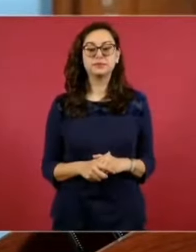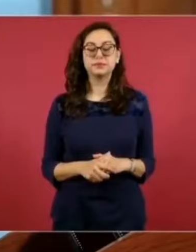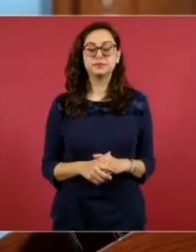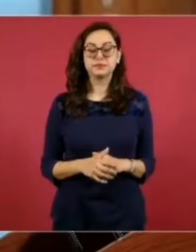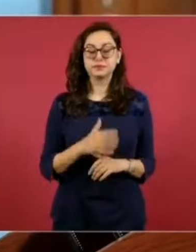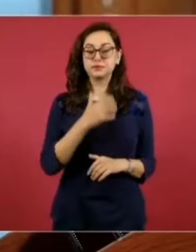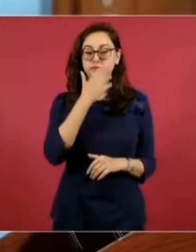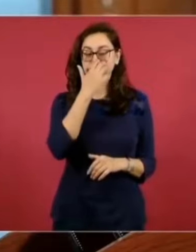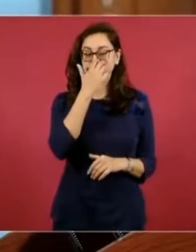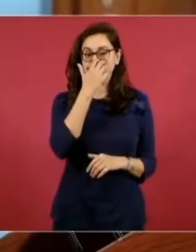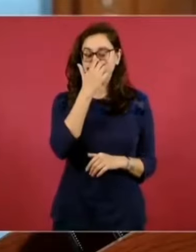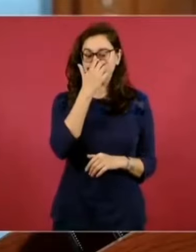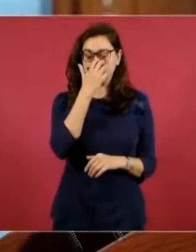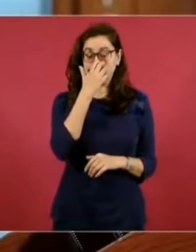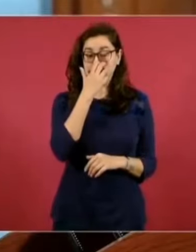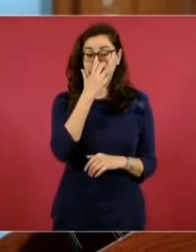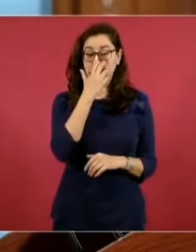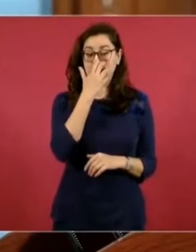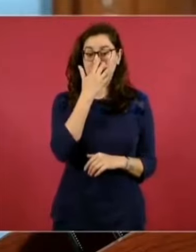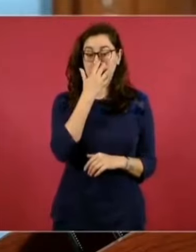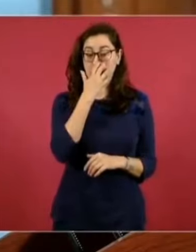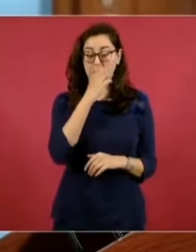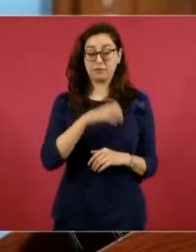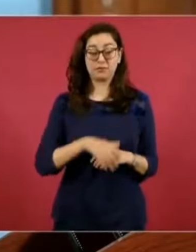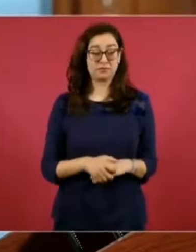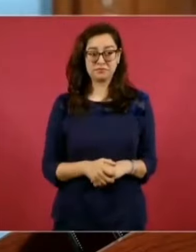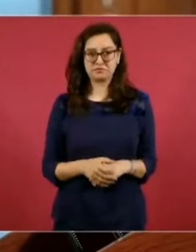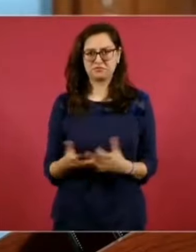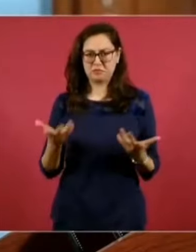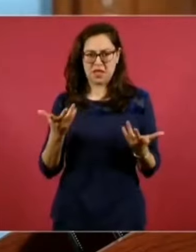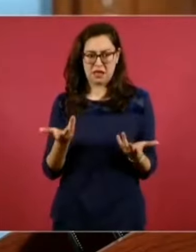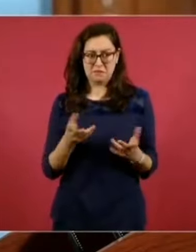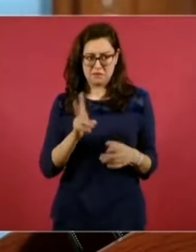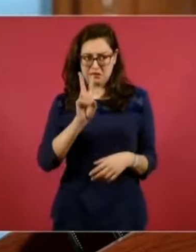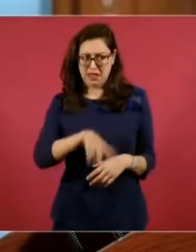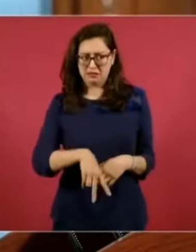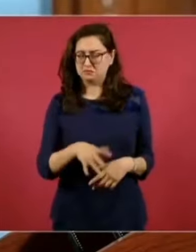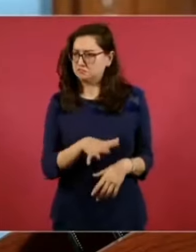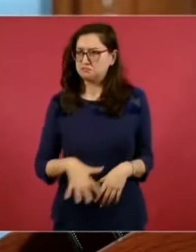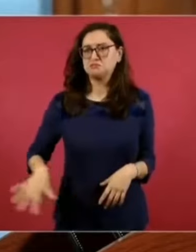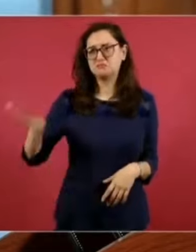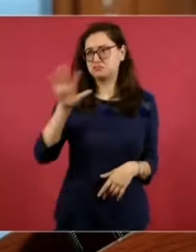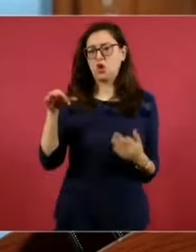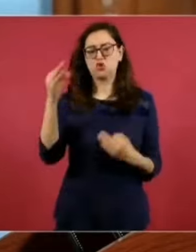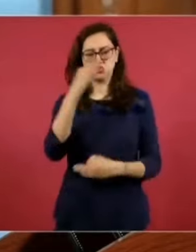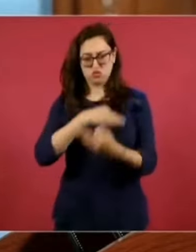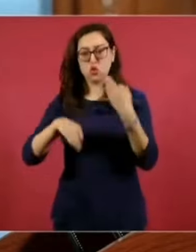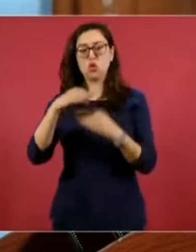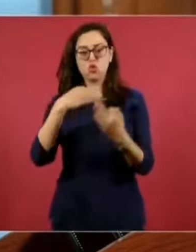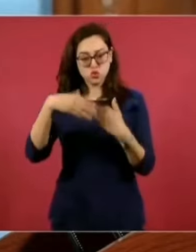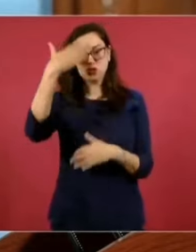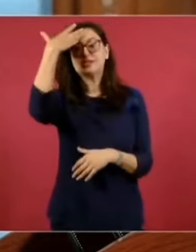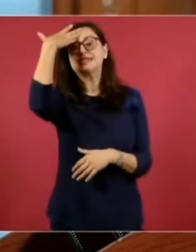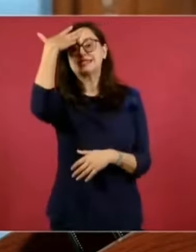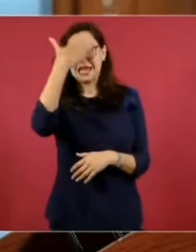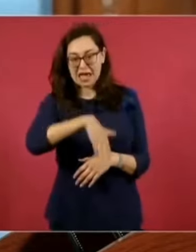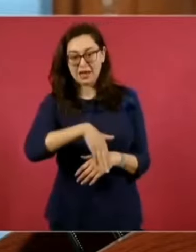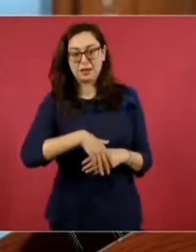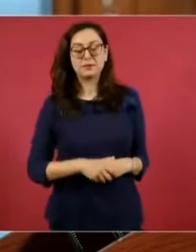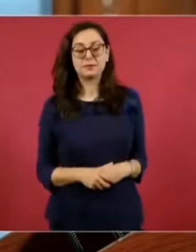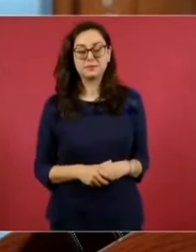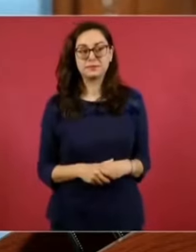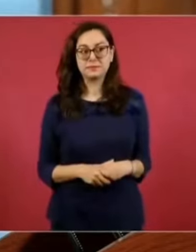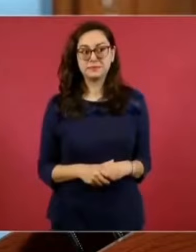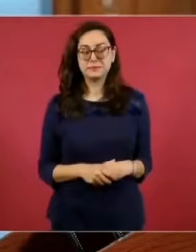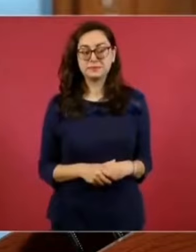Por es no actividad, convertido gobiernos. que… eso no hay otra